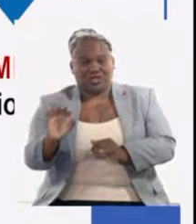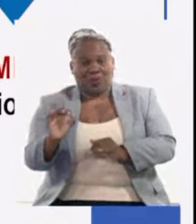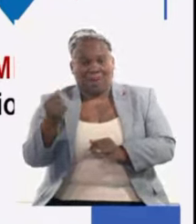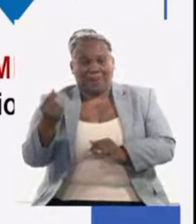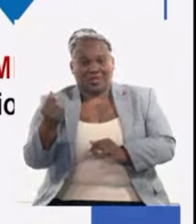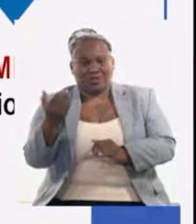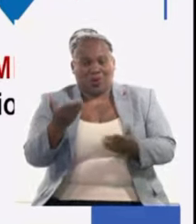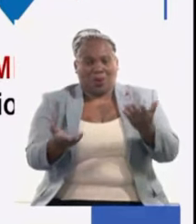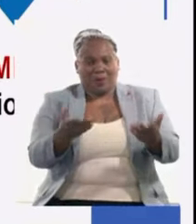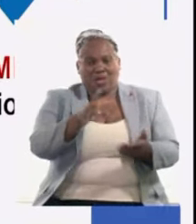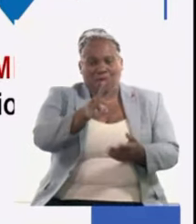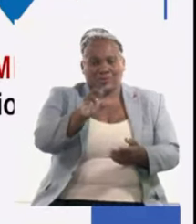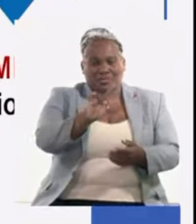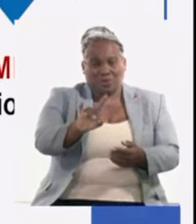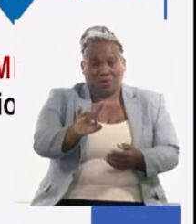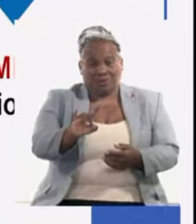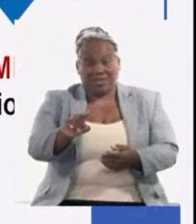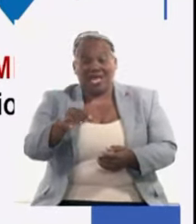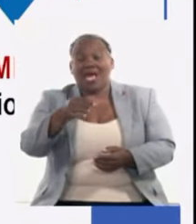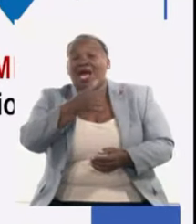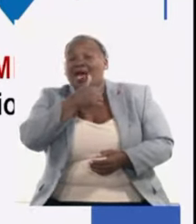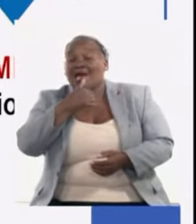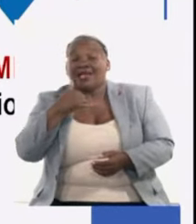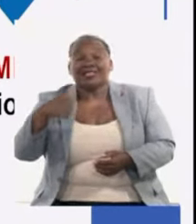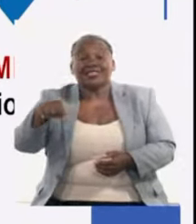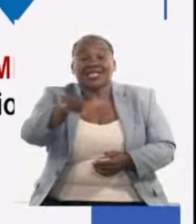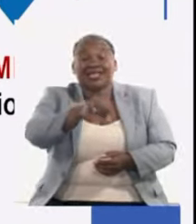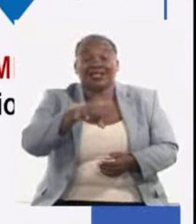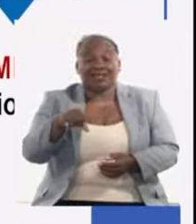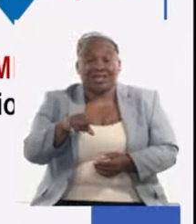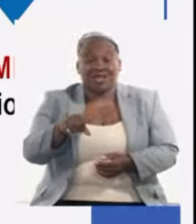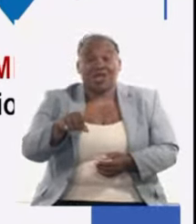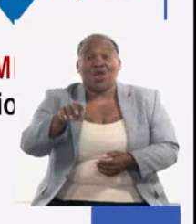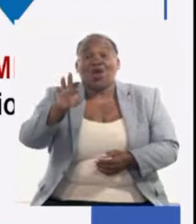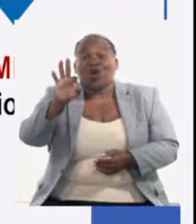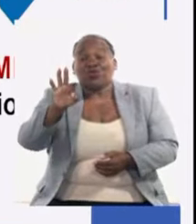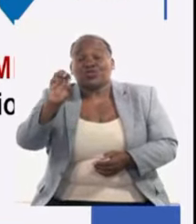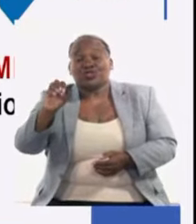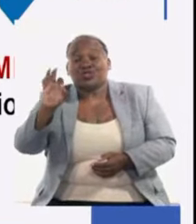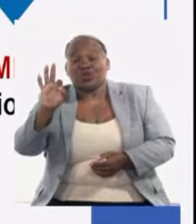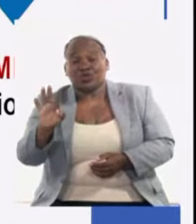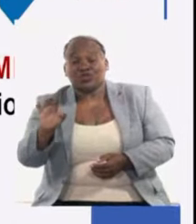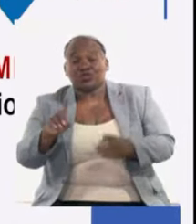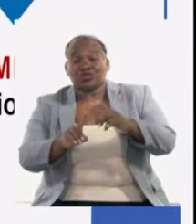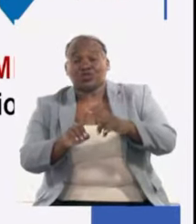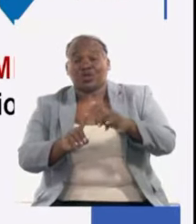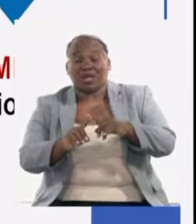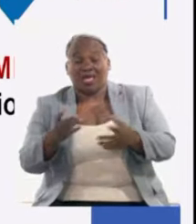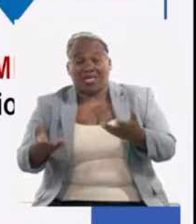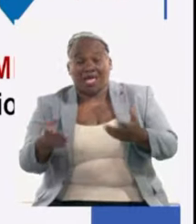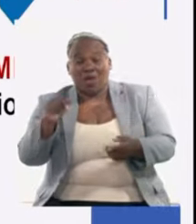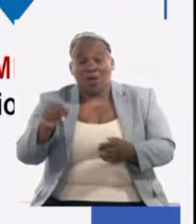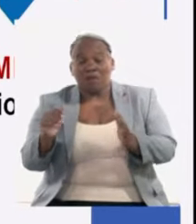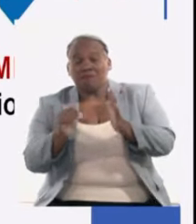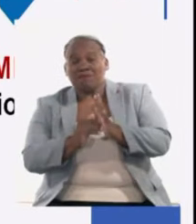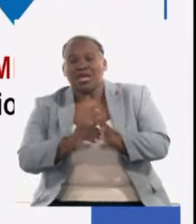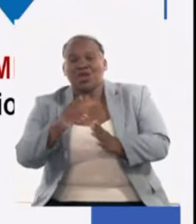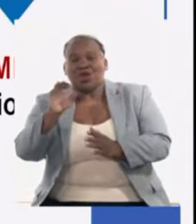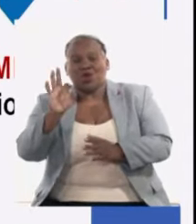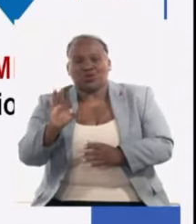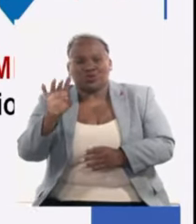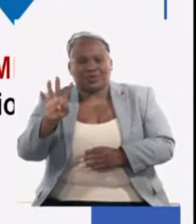el aceite por ejemplo que en el 2019 estaba 808 dólares por tonelada hoy está en 1846